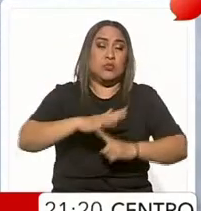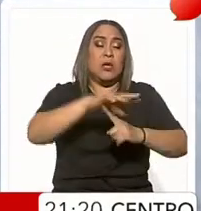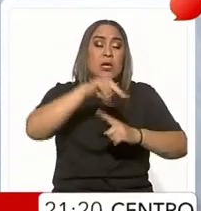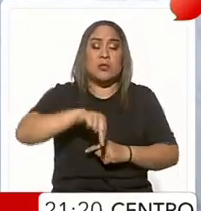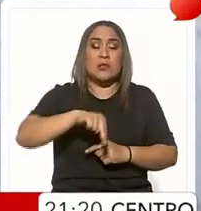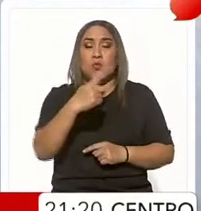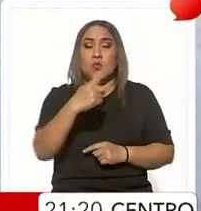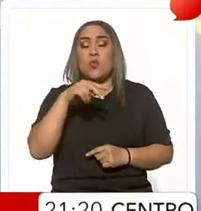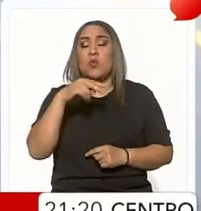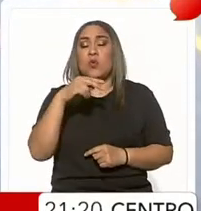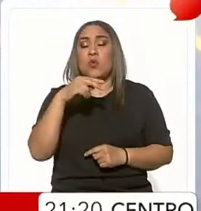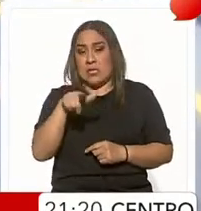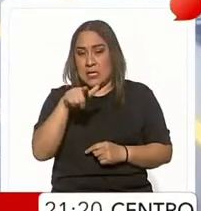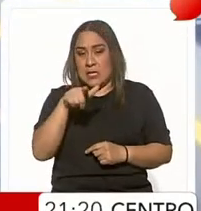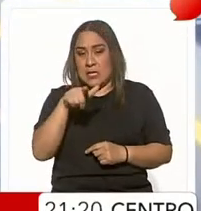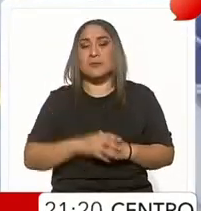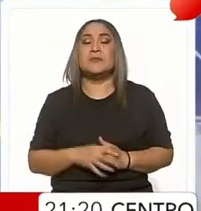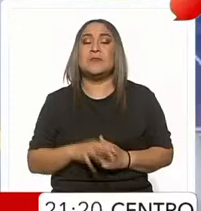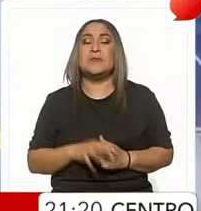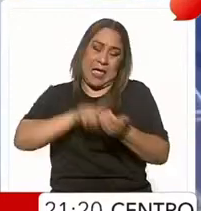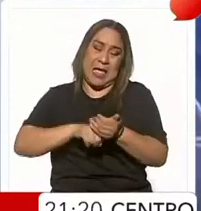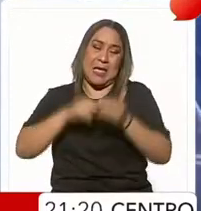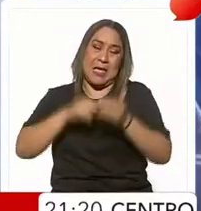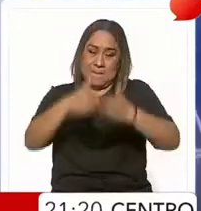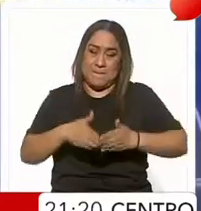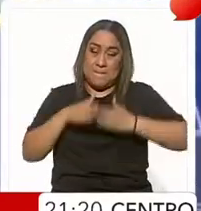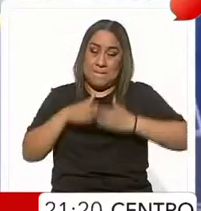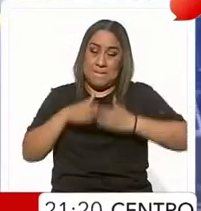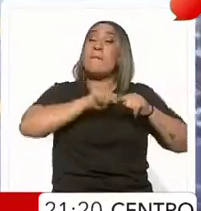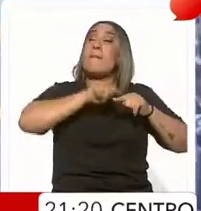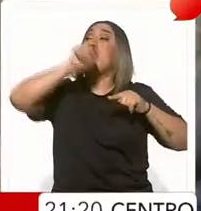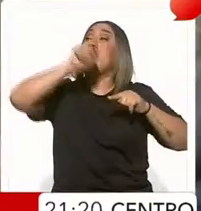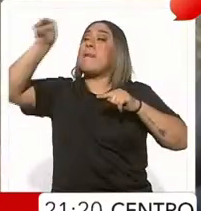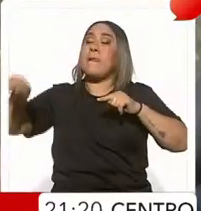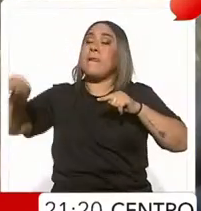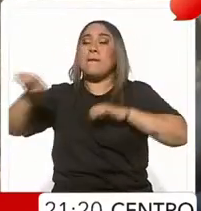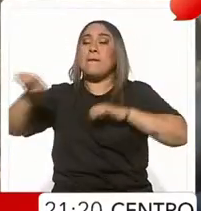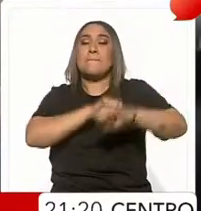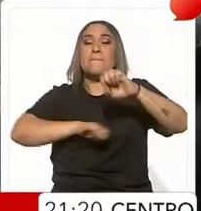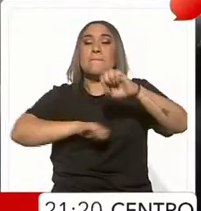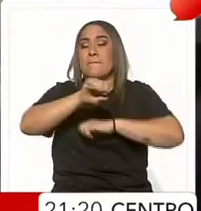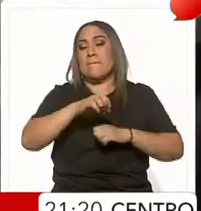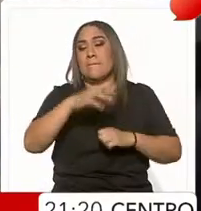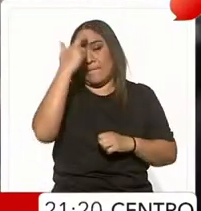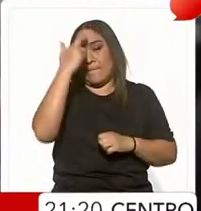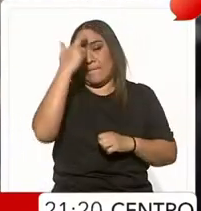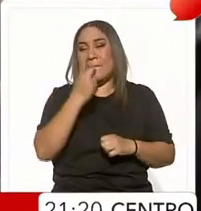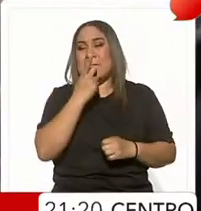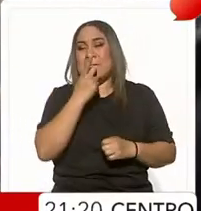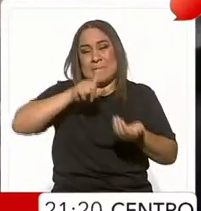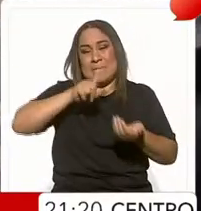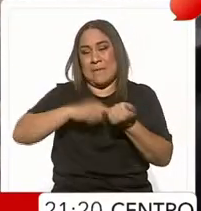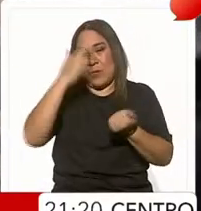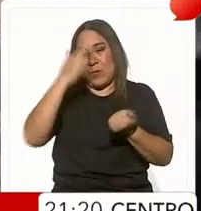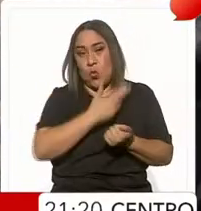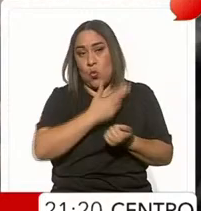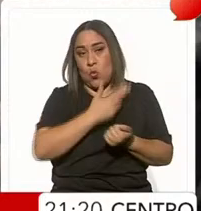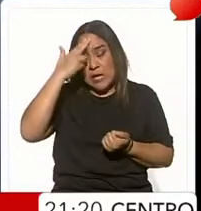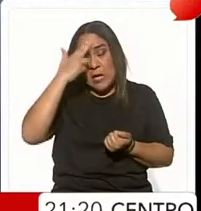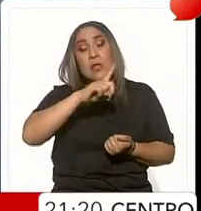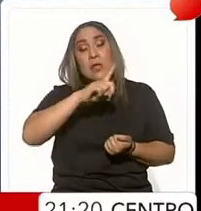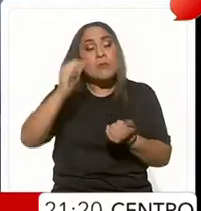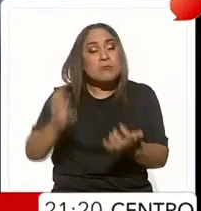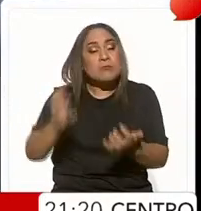desde el buque Isla Holbox, a la Embajada de la República Dominicana en Haití, para trasladar a un total de 24